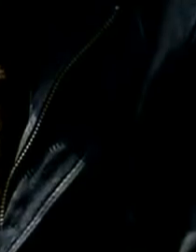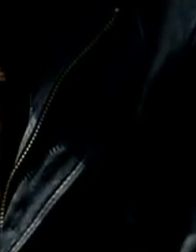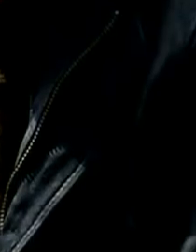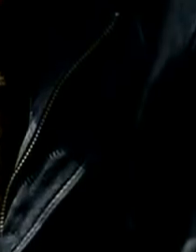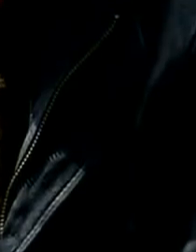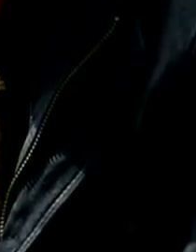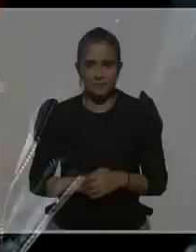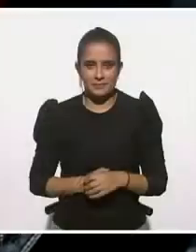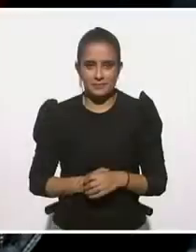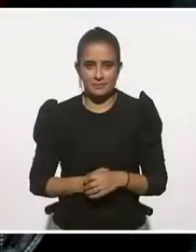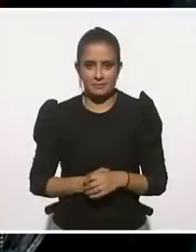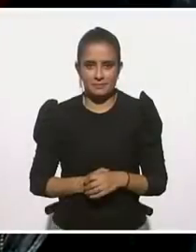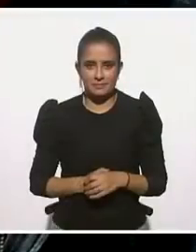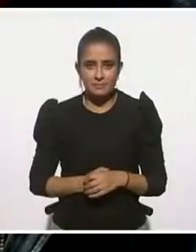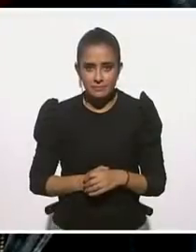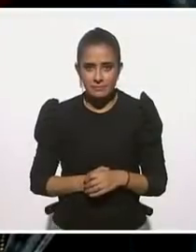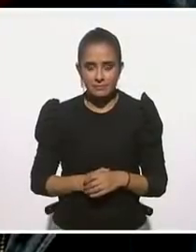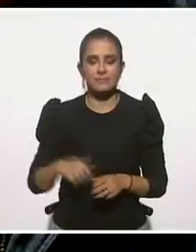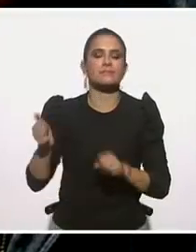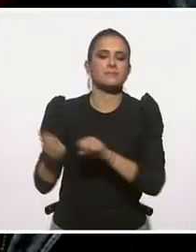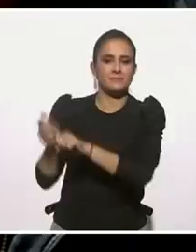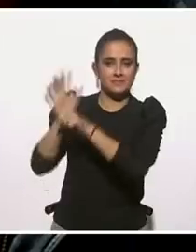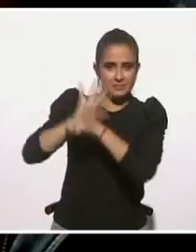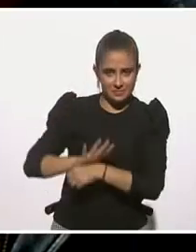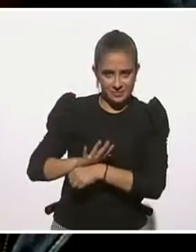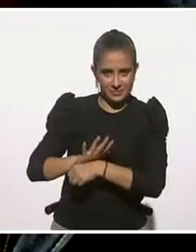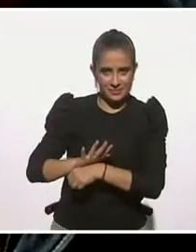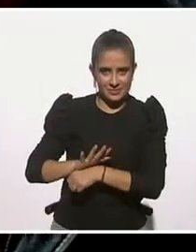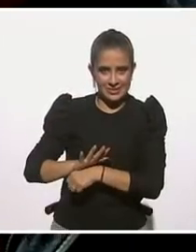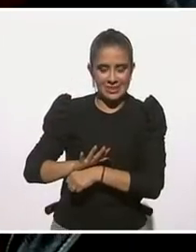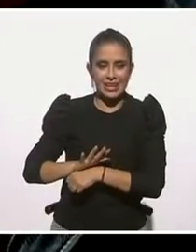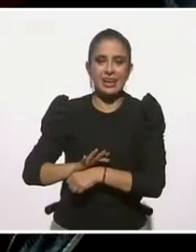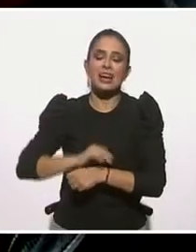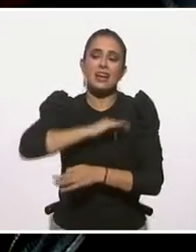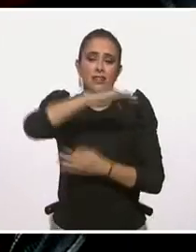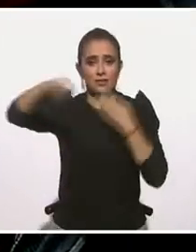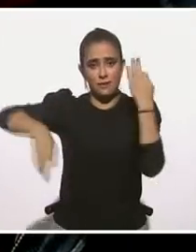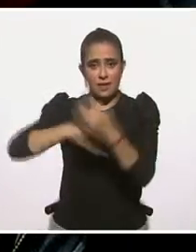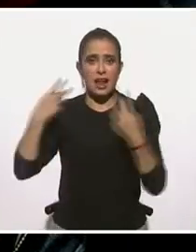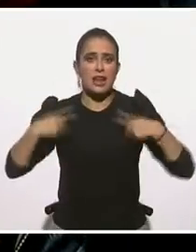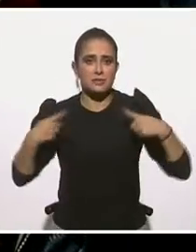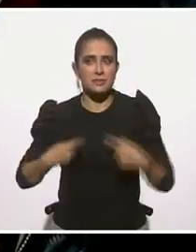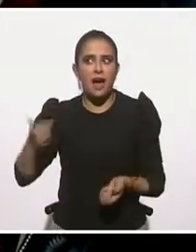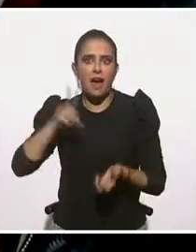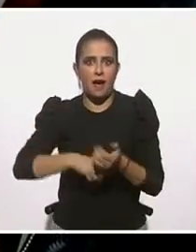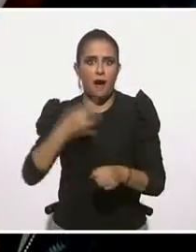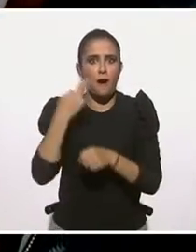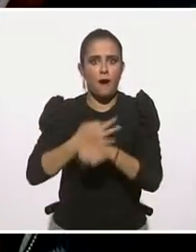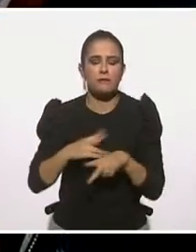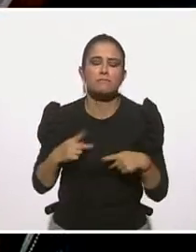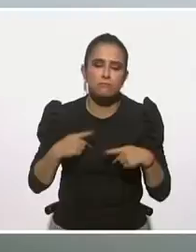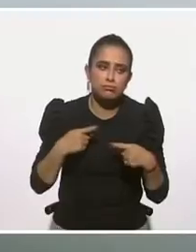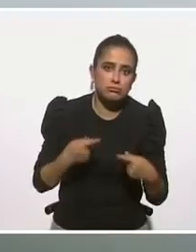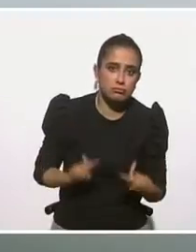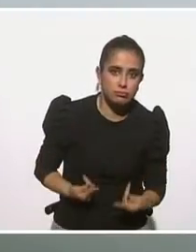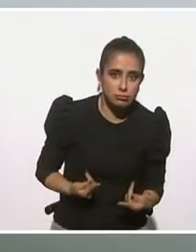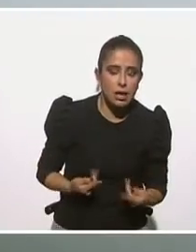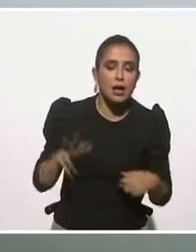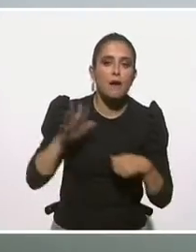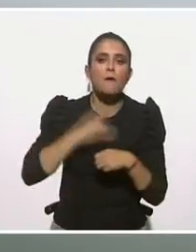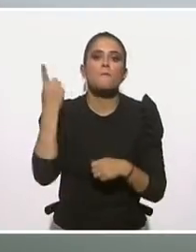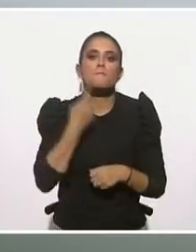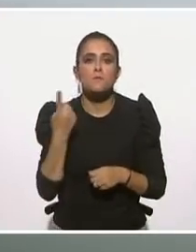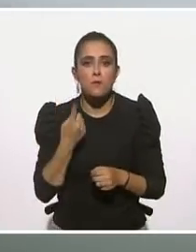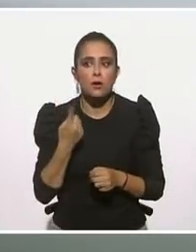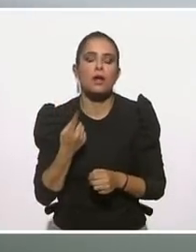La COVID-19 ha posicionado a todos bajo una vulnerabilidad radical donde estamos expuestos a